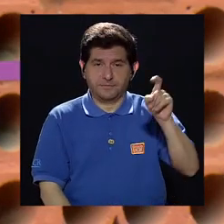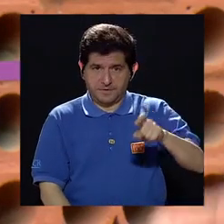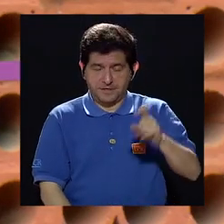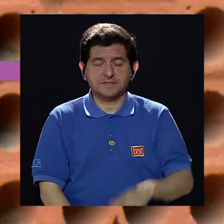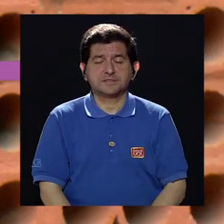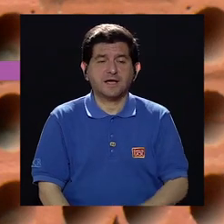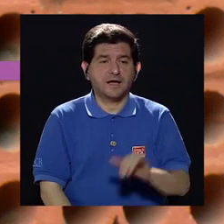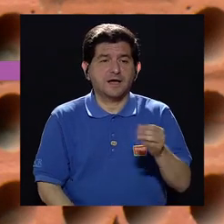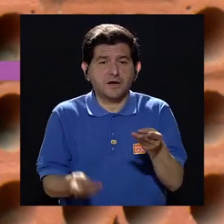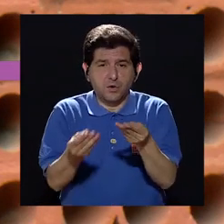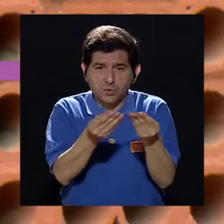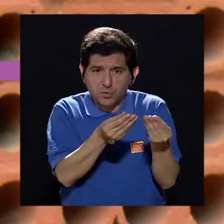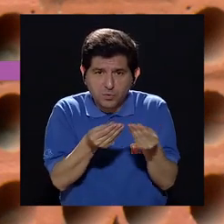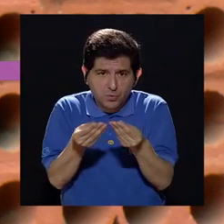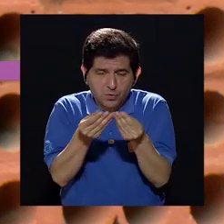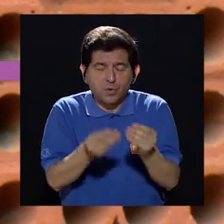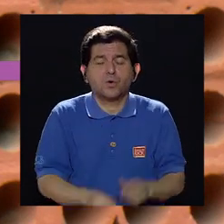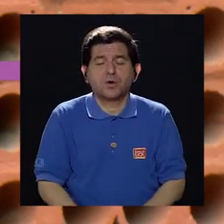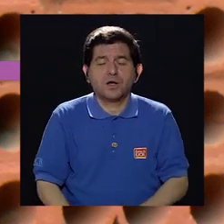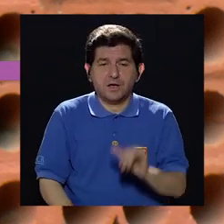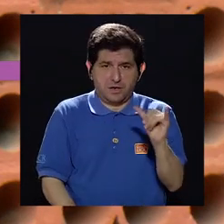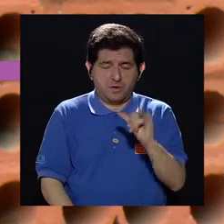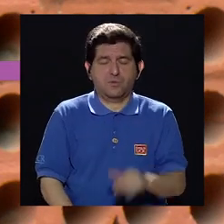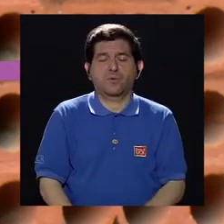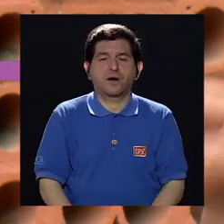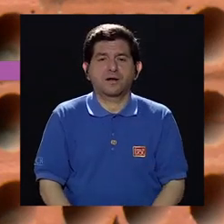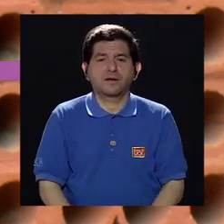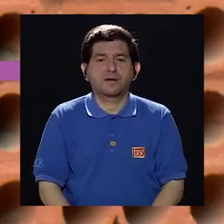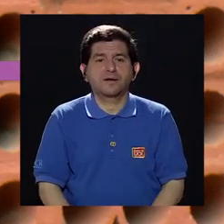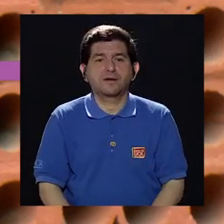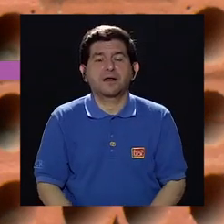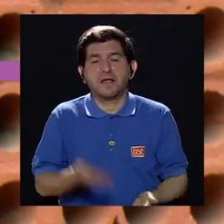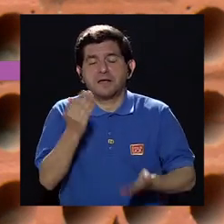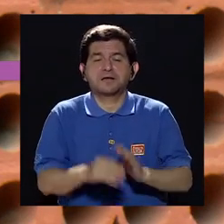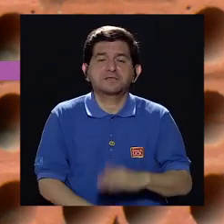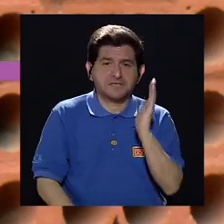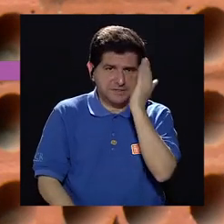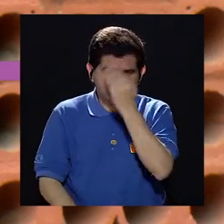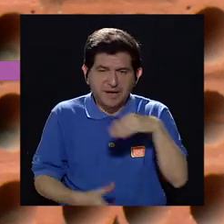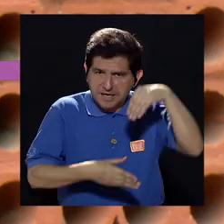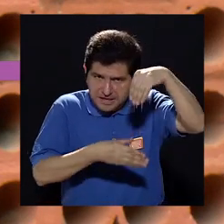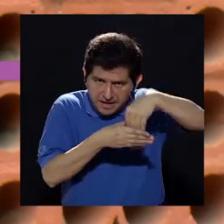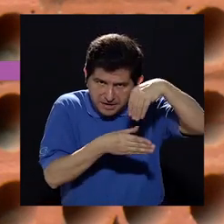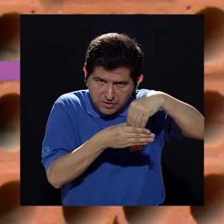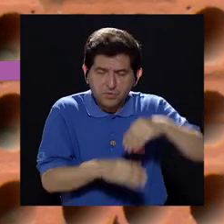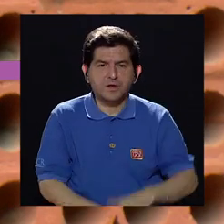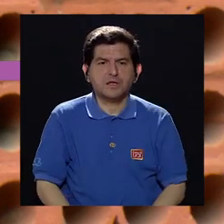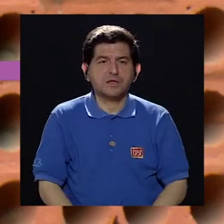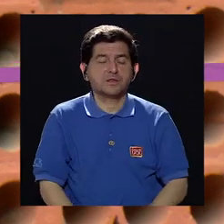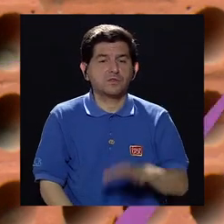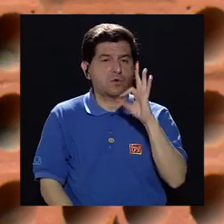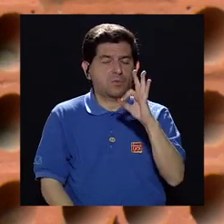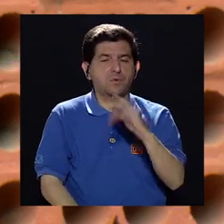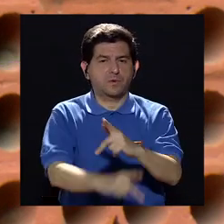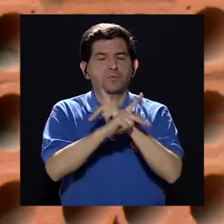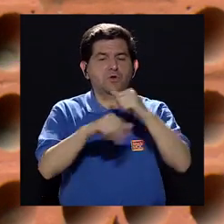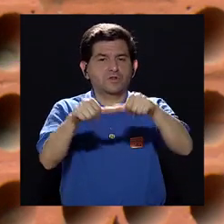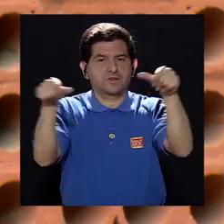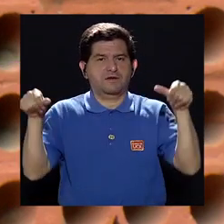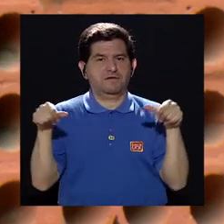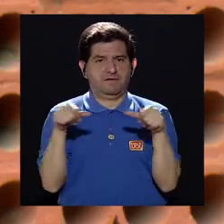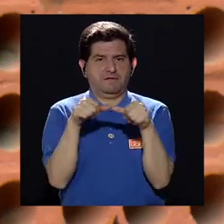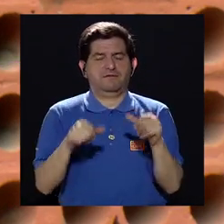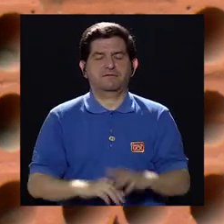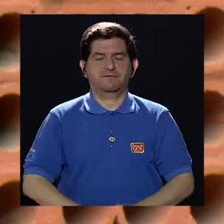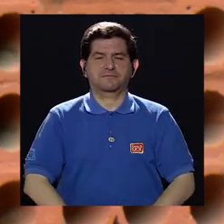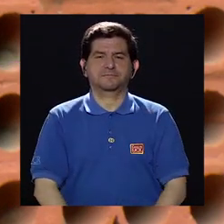En cuanto a los polvos, porque hay protectores solares en polvo también, con maquillaje y tal, pues que quede bien cubierta el área